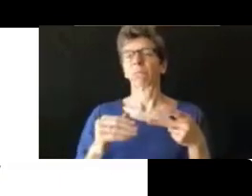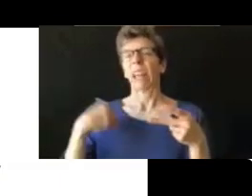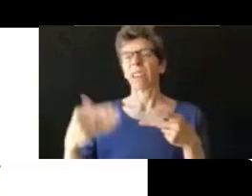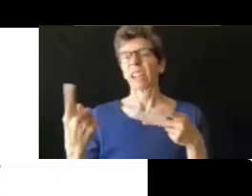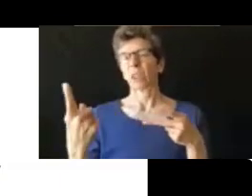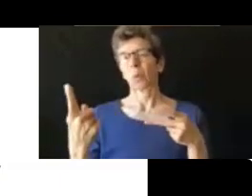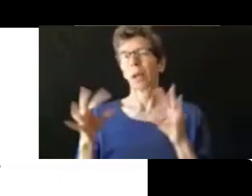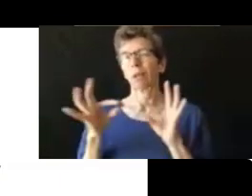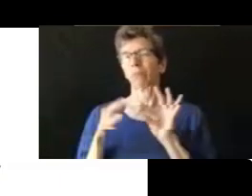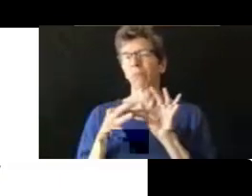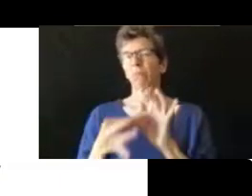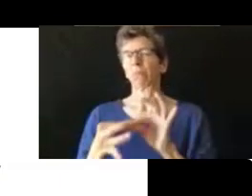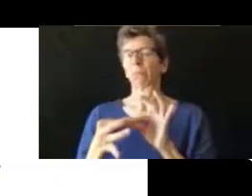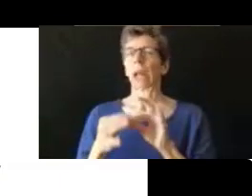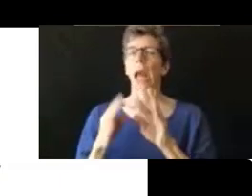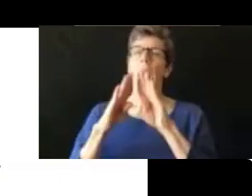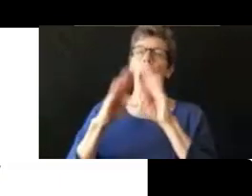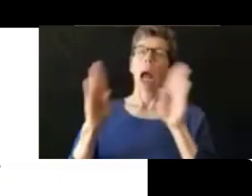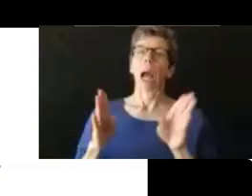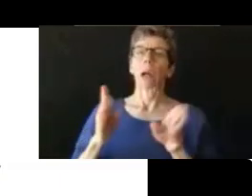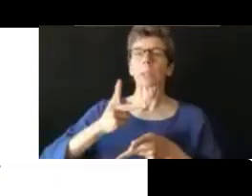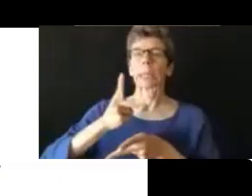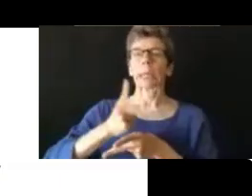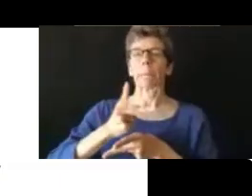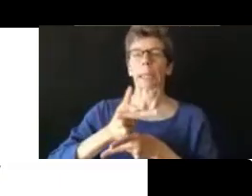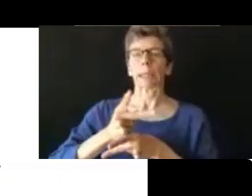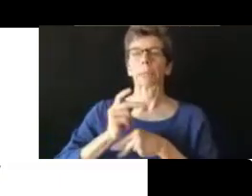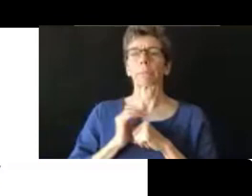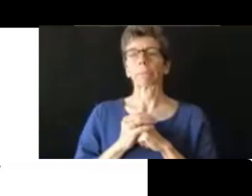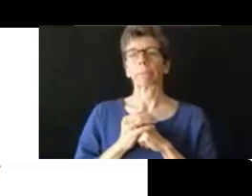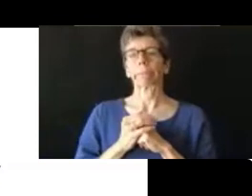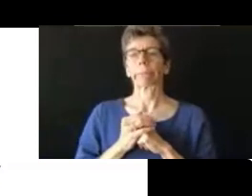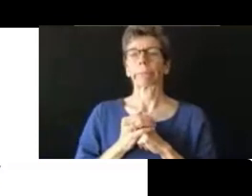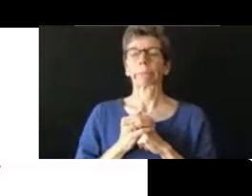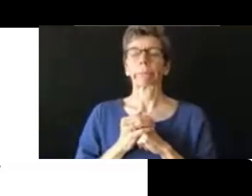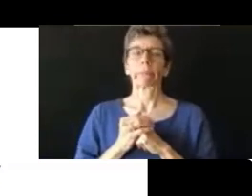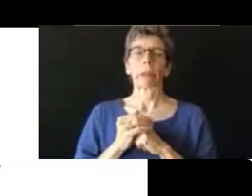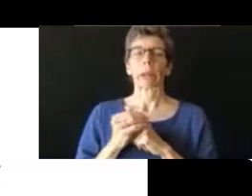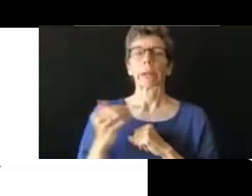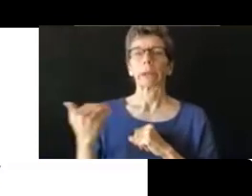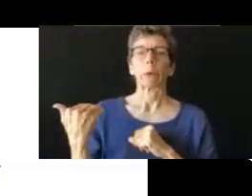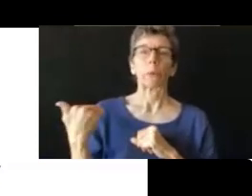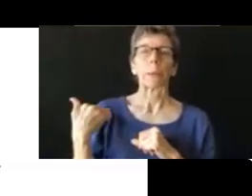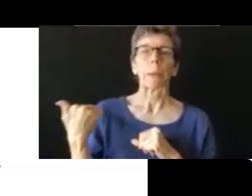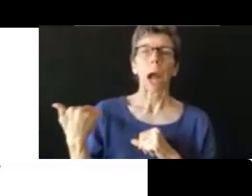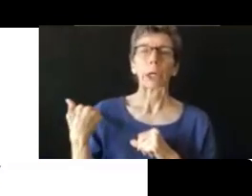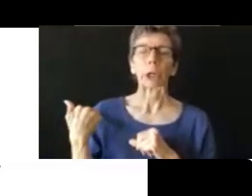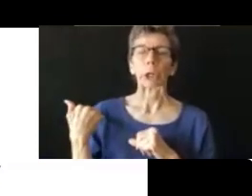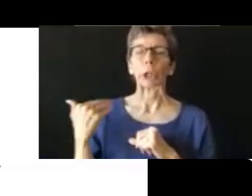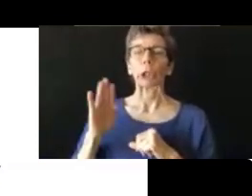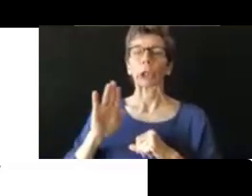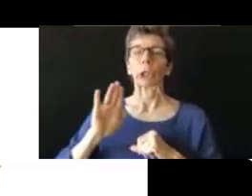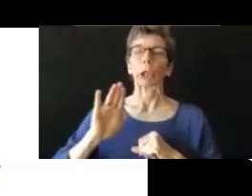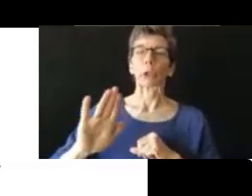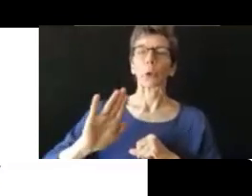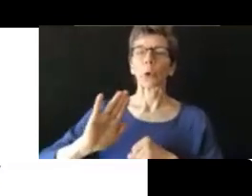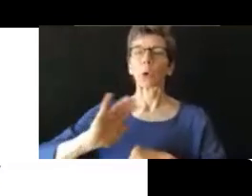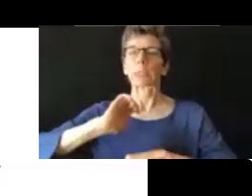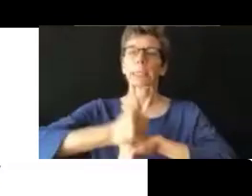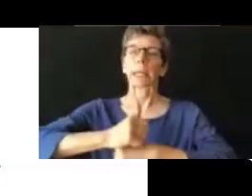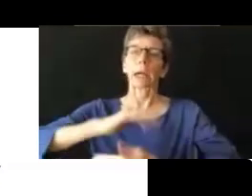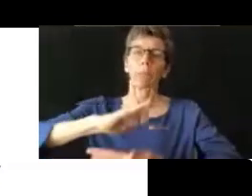consejitos para, y recordarles, por ejemplo, de que se aseguren de que todo esté funcionando bien con su